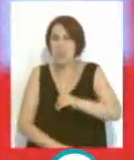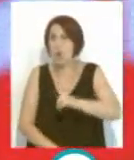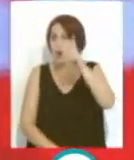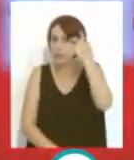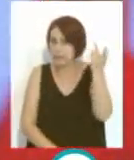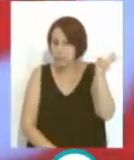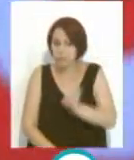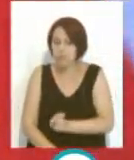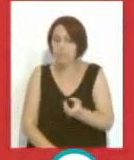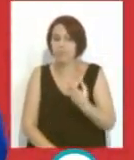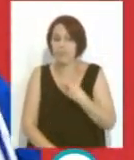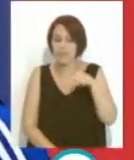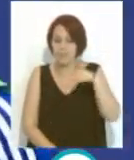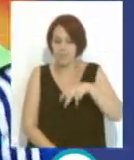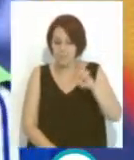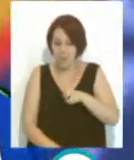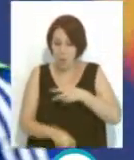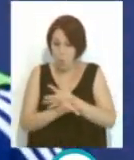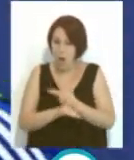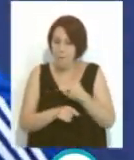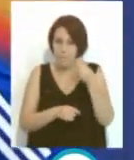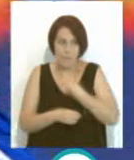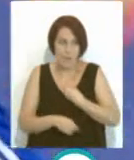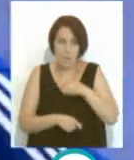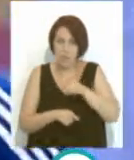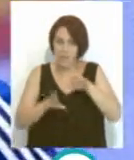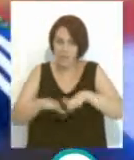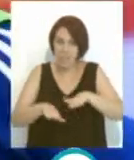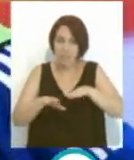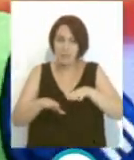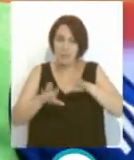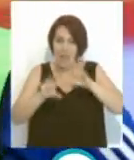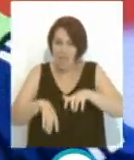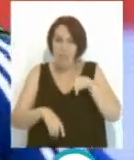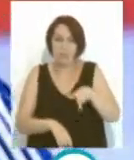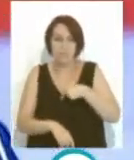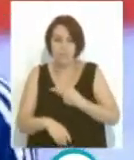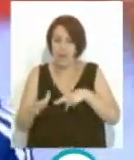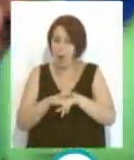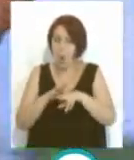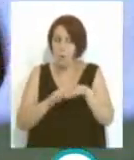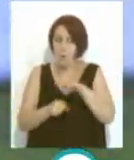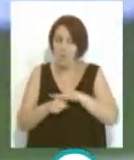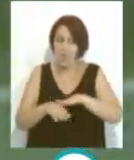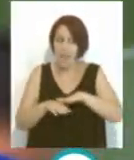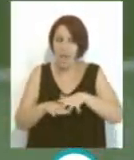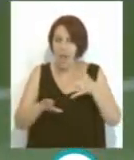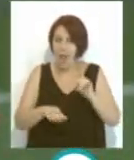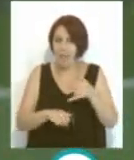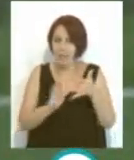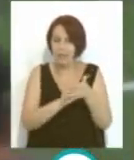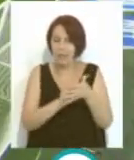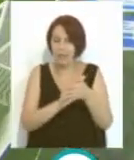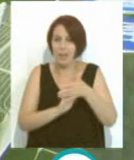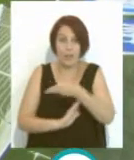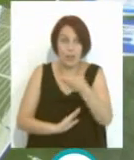y se viene aquí a jugar a Cádiz con lo que es la afición del Cádiz y le metes el extra de los recursos que tiene la provincia, vaya donde vayas